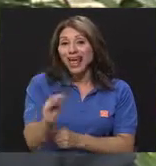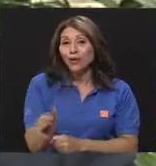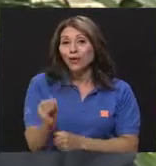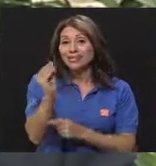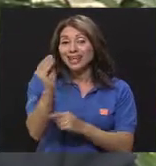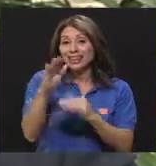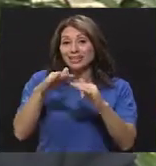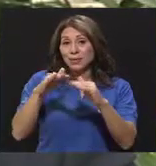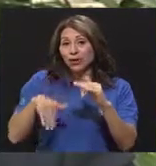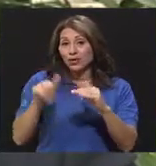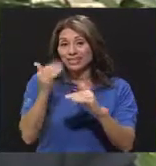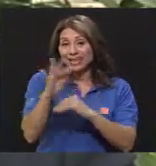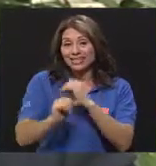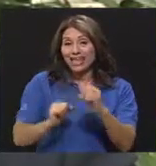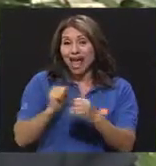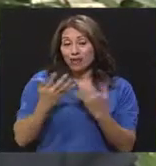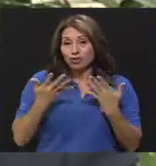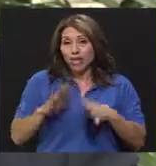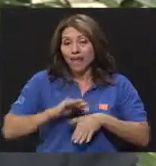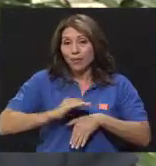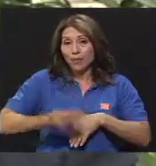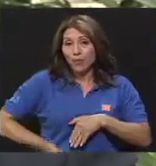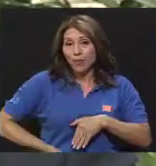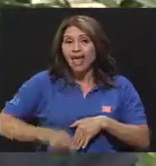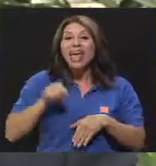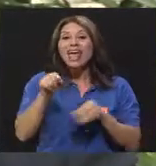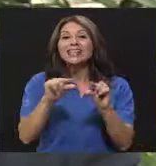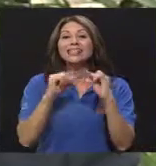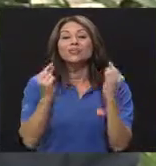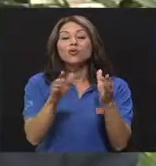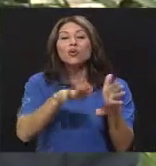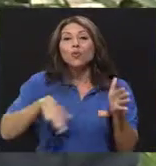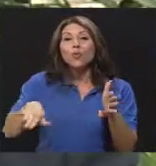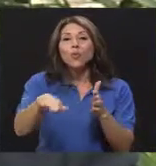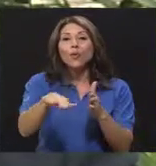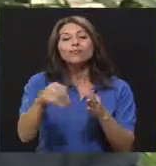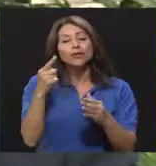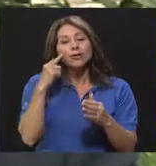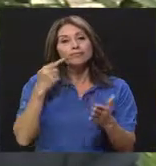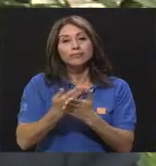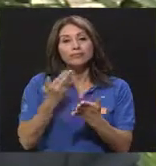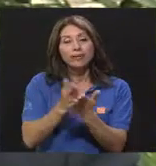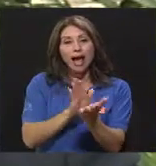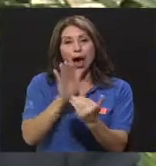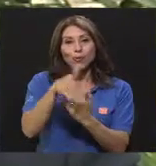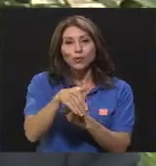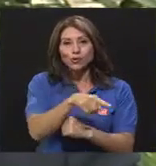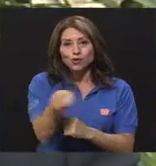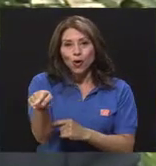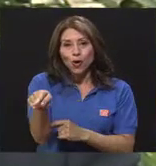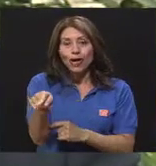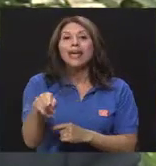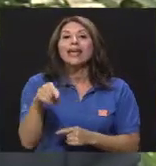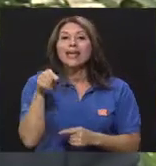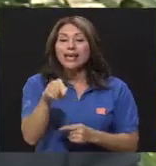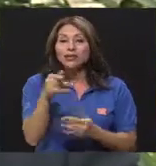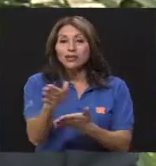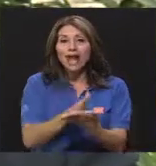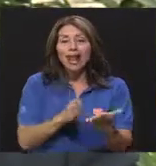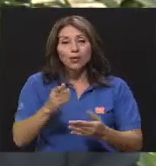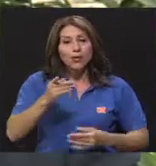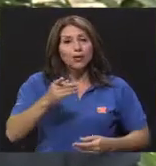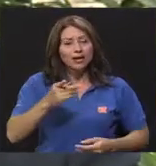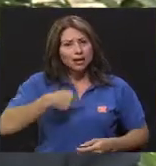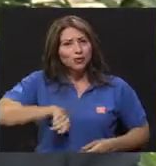años que han quedado embarazadas, este es un grupo donde media evidentemente el abuso. Y en donde esto es algo que